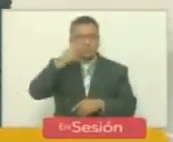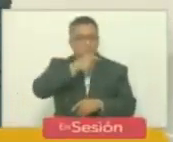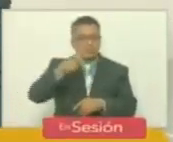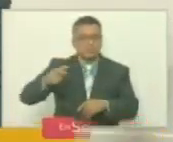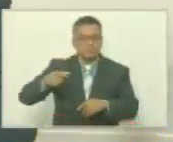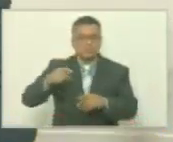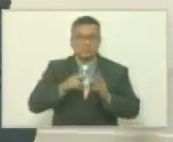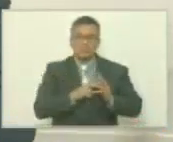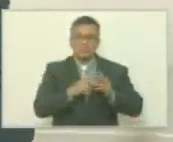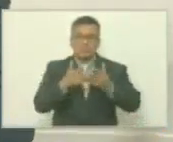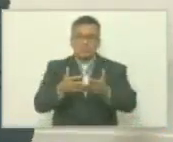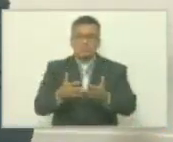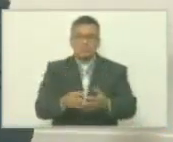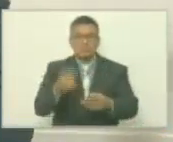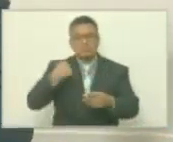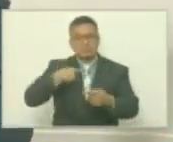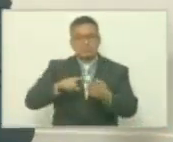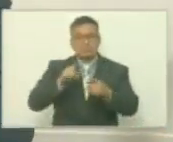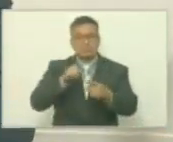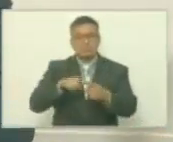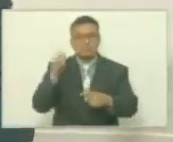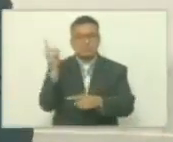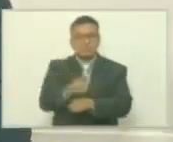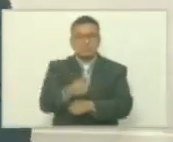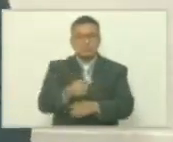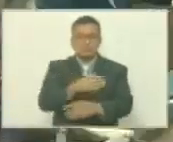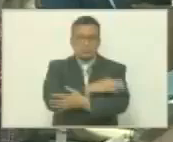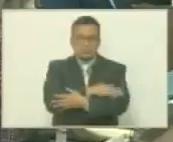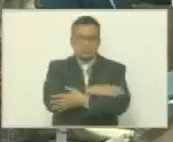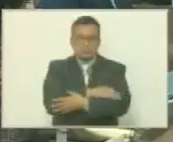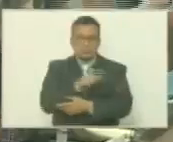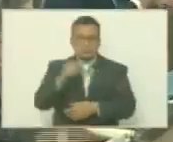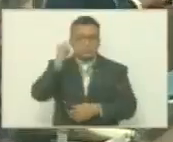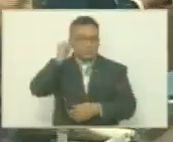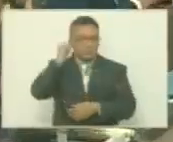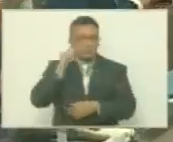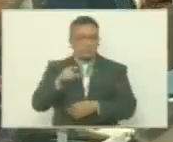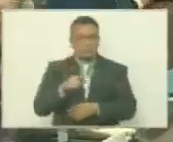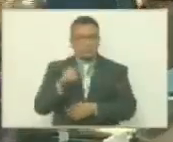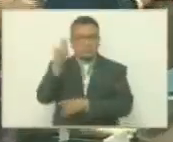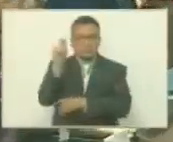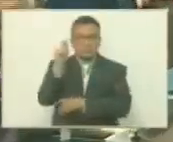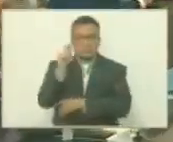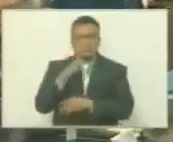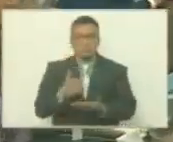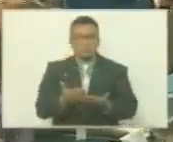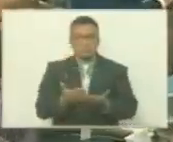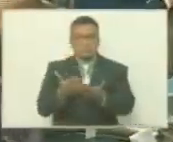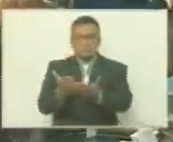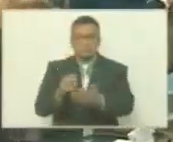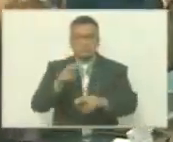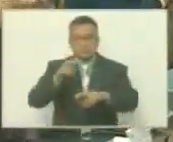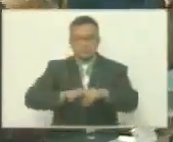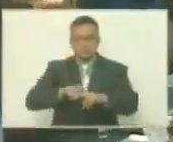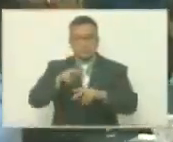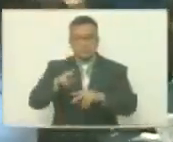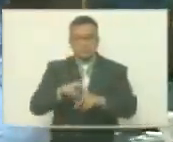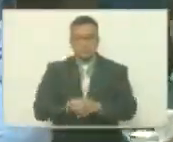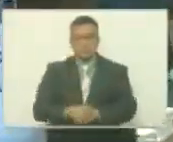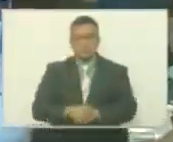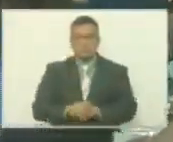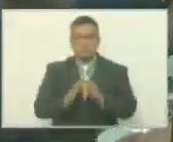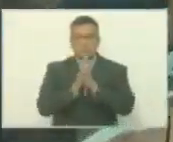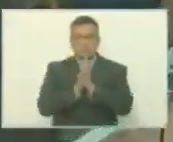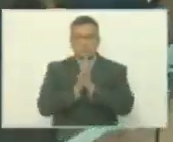os lo premie. En caso contrario, que os lo demanden. Felicitaciones, diputada. Sírvase, por favor, a ocupar su curul.